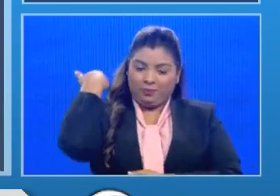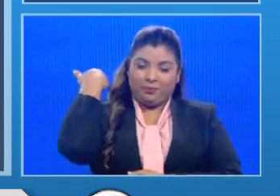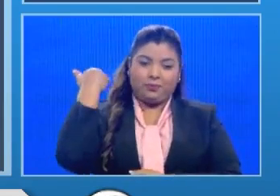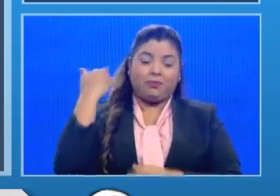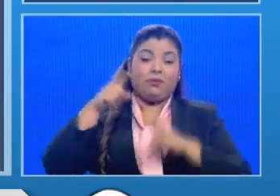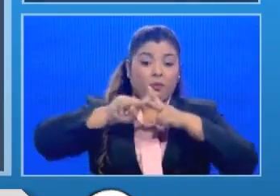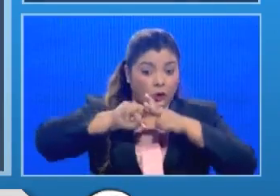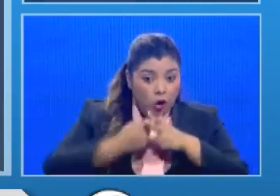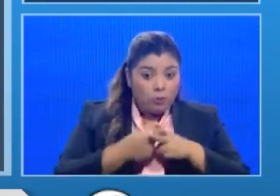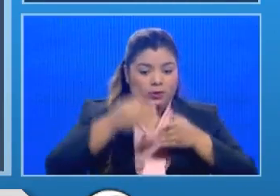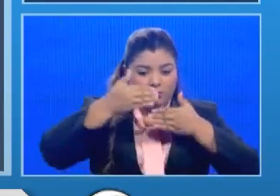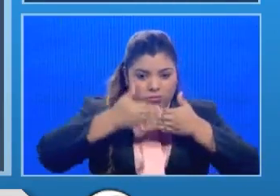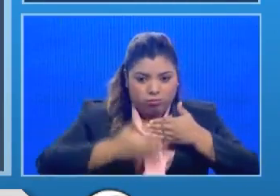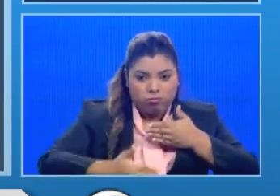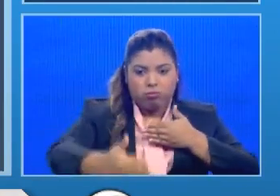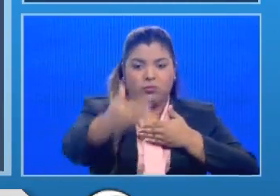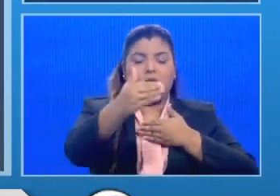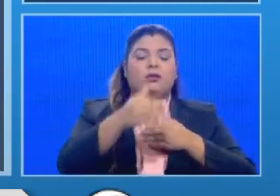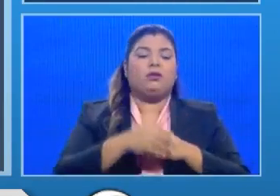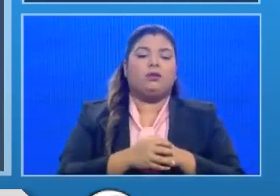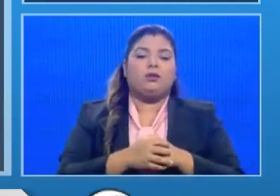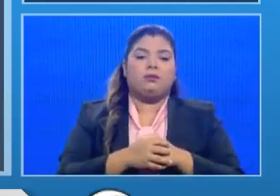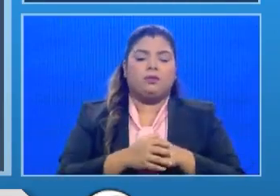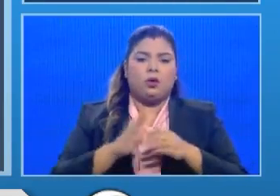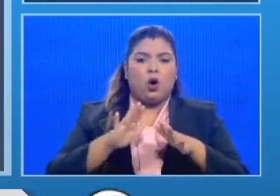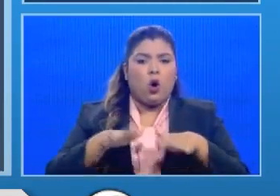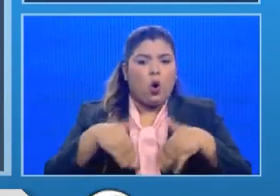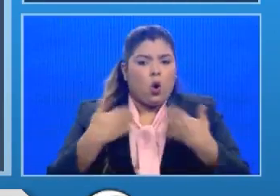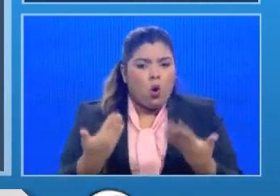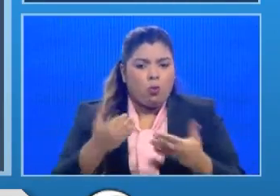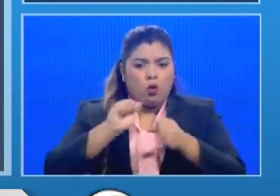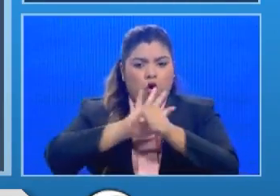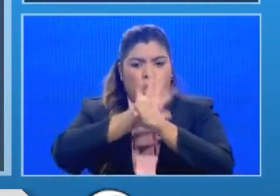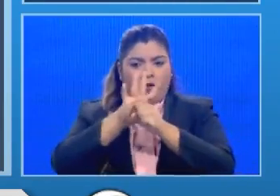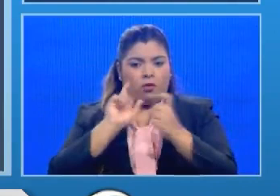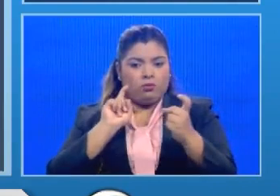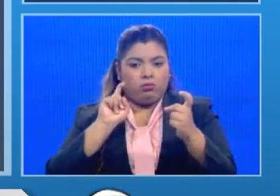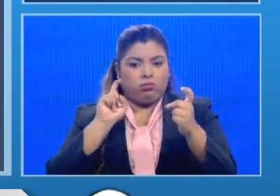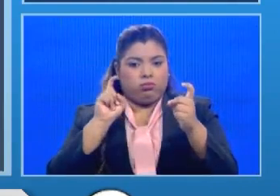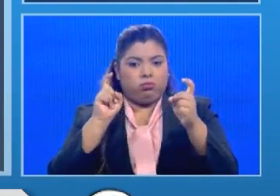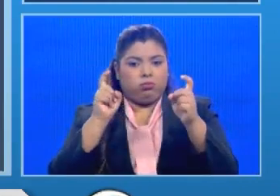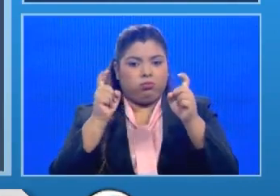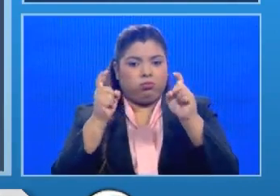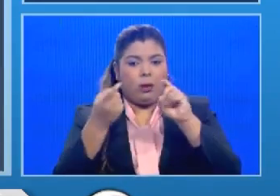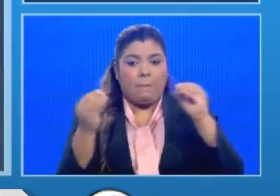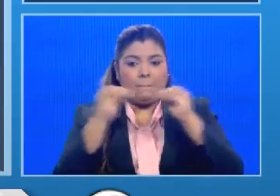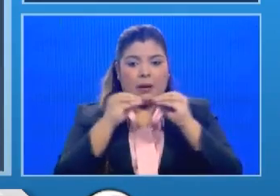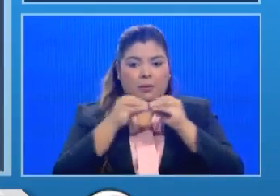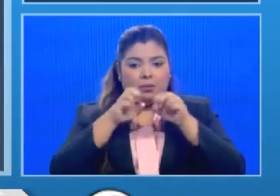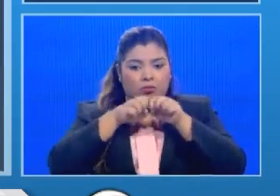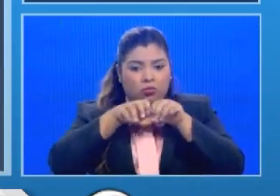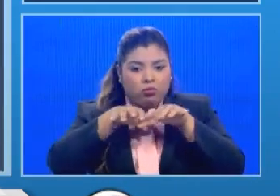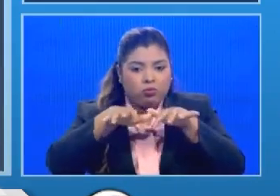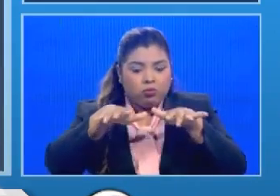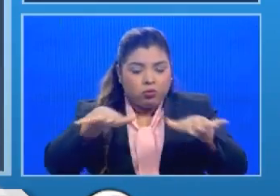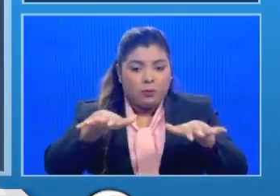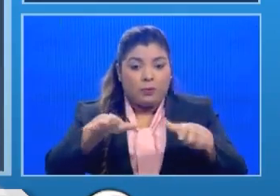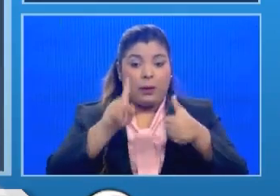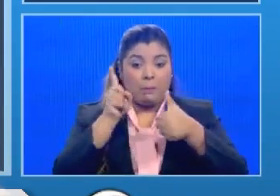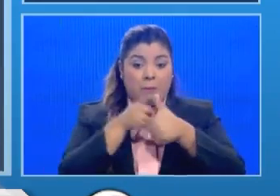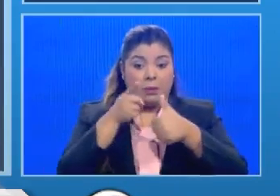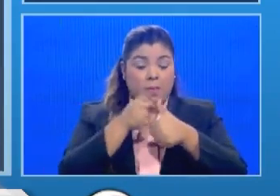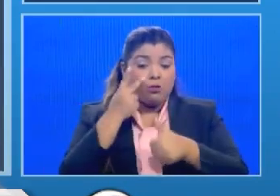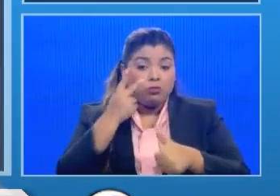y principalmente cómo ha venido siendo la evolución en dos indicadores. El primero, que es el que observan ustedes en esta